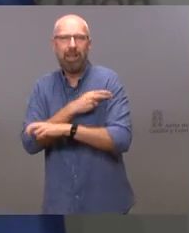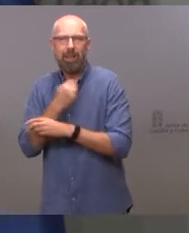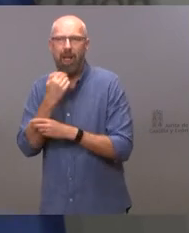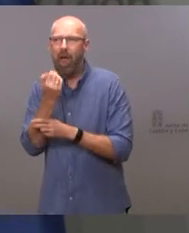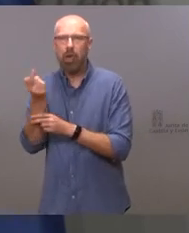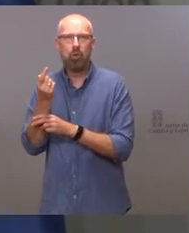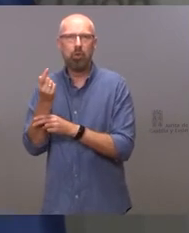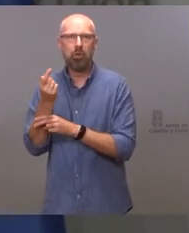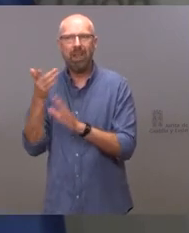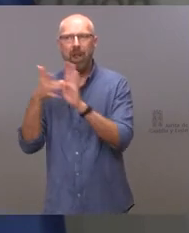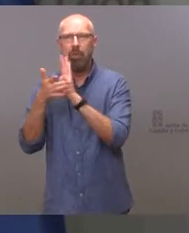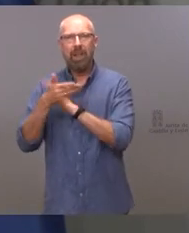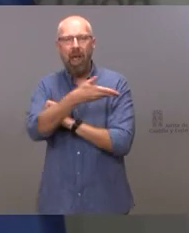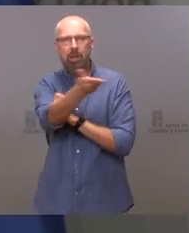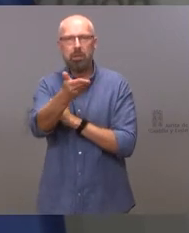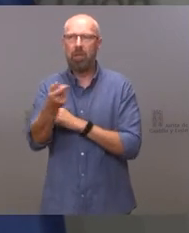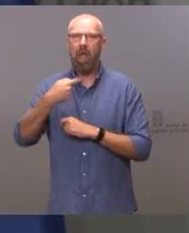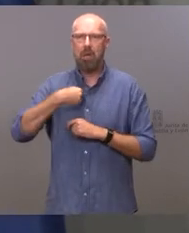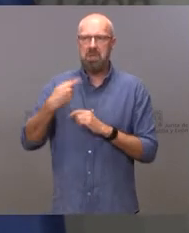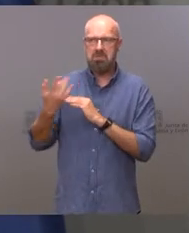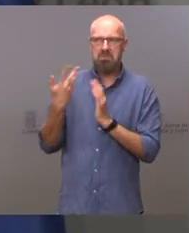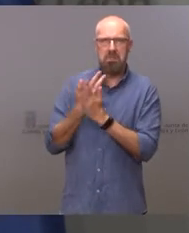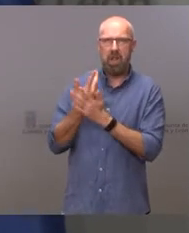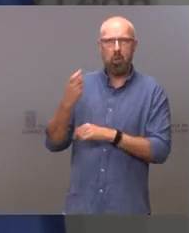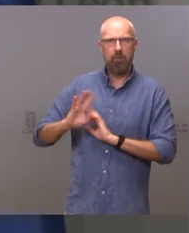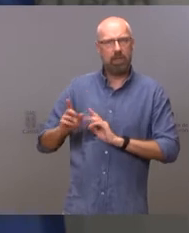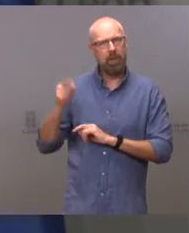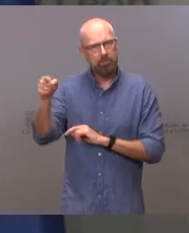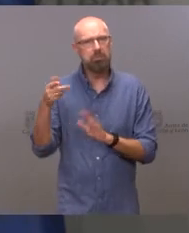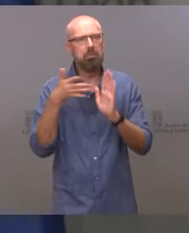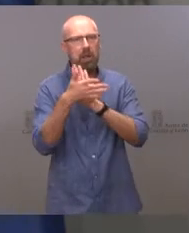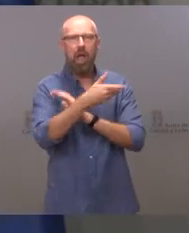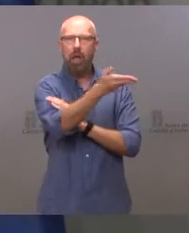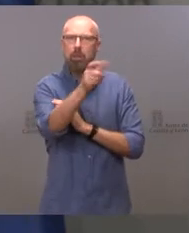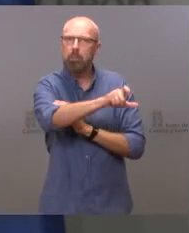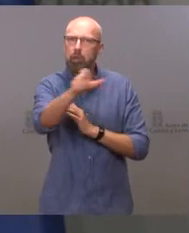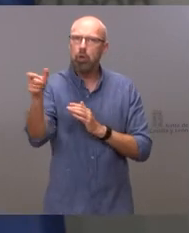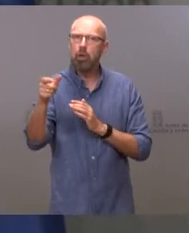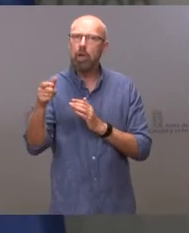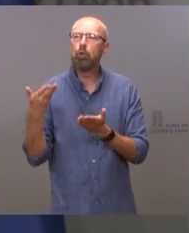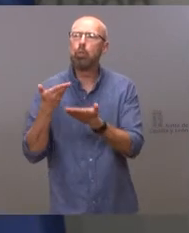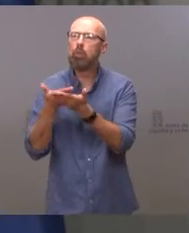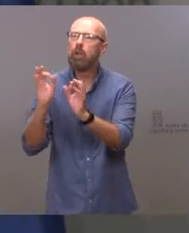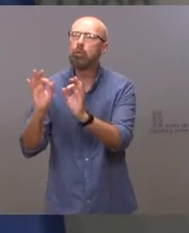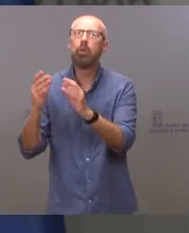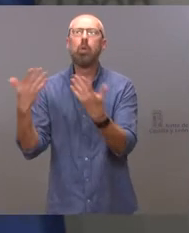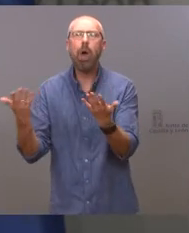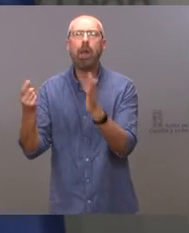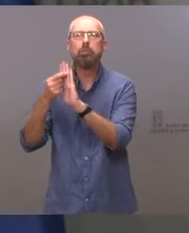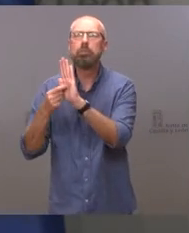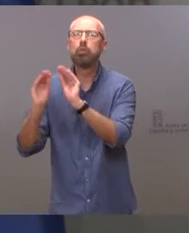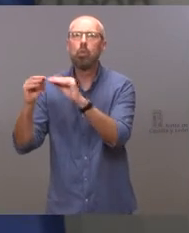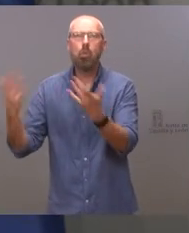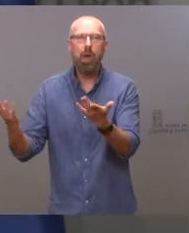ciudadanos, no a nosotros, a los ciudadanos, qué es lo que propone. Y las confronte con la realidad de los